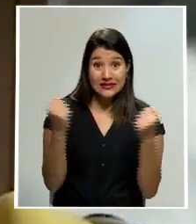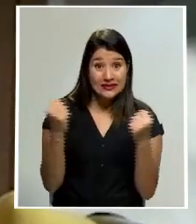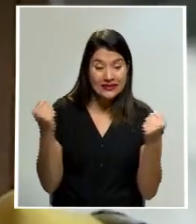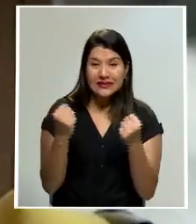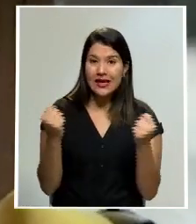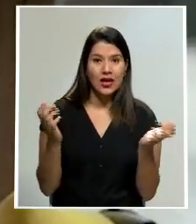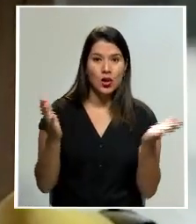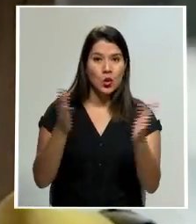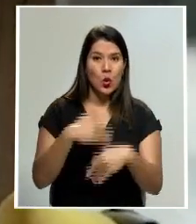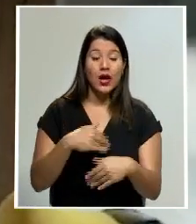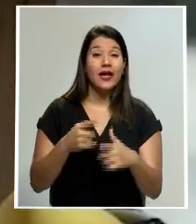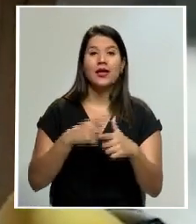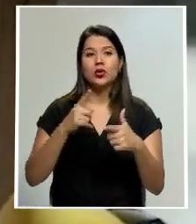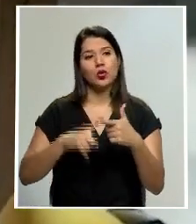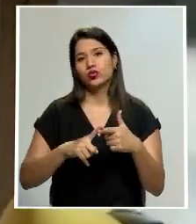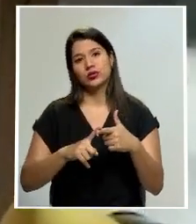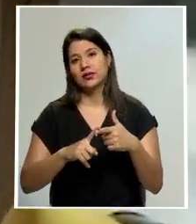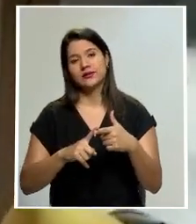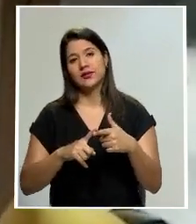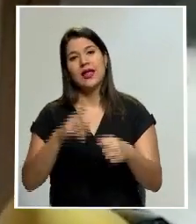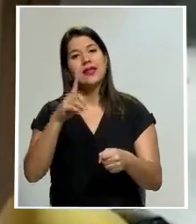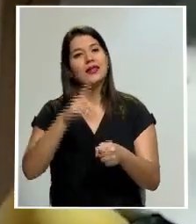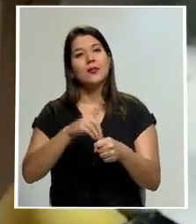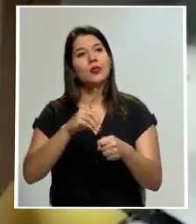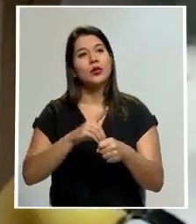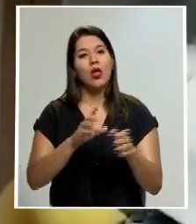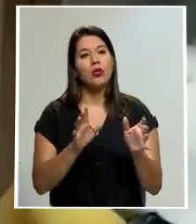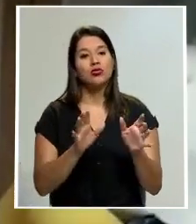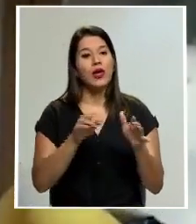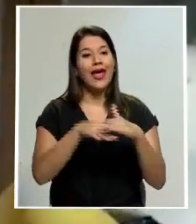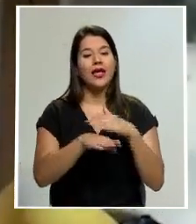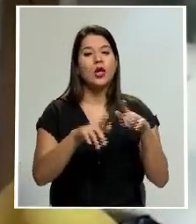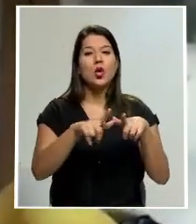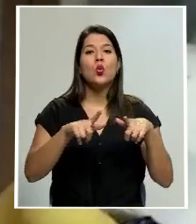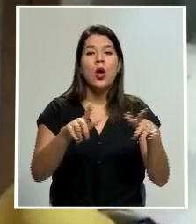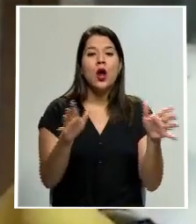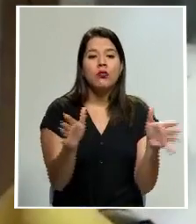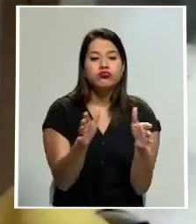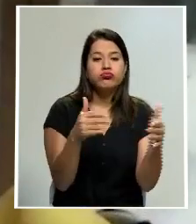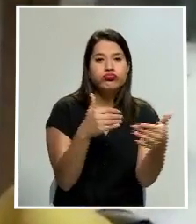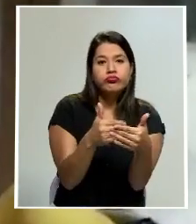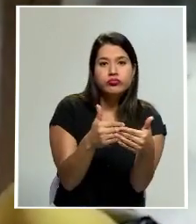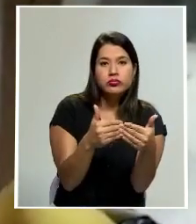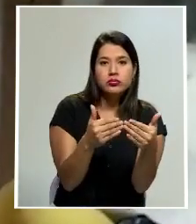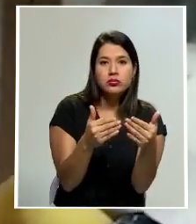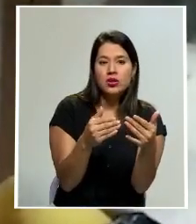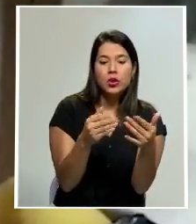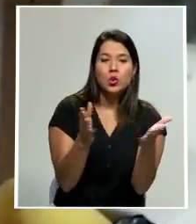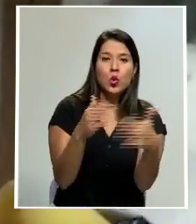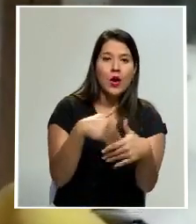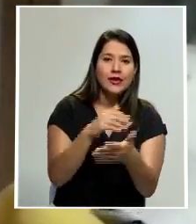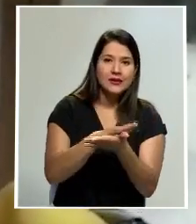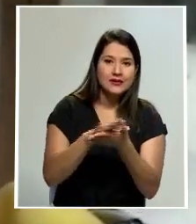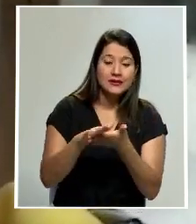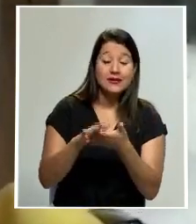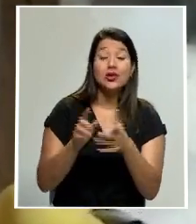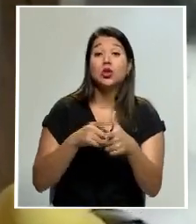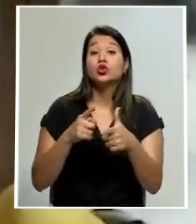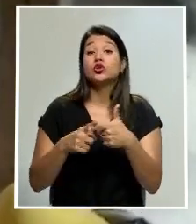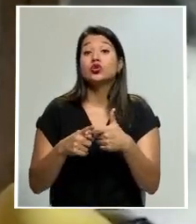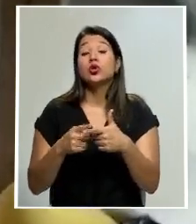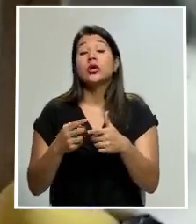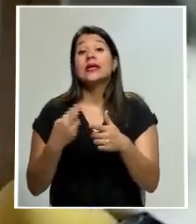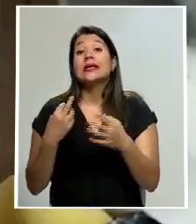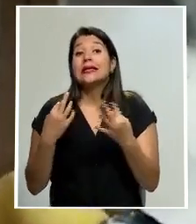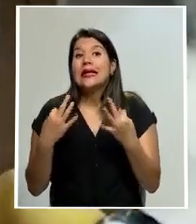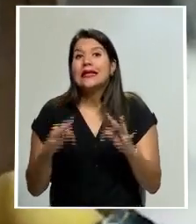a los diputados en sesiones donde no circulaba. Hicimos hoy todo lo posible por tener mayor información de